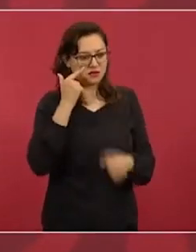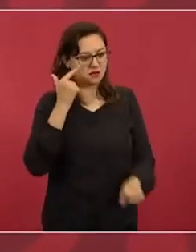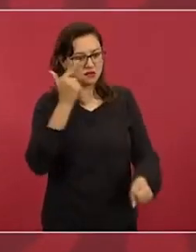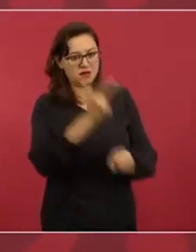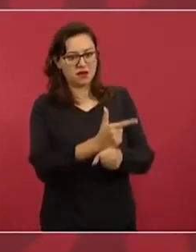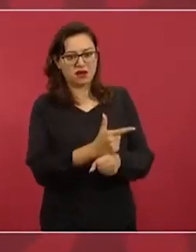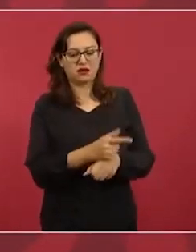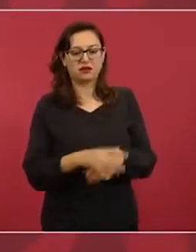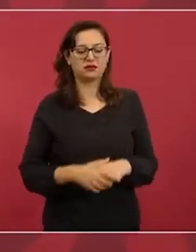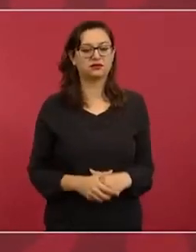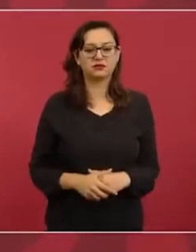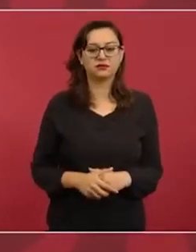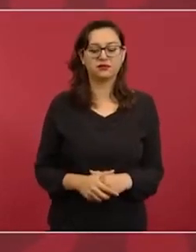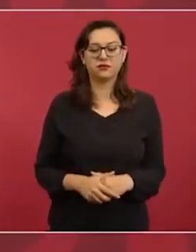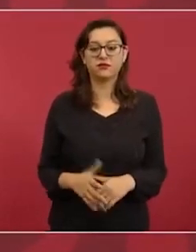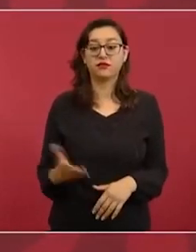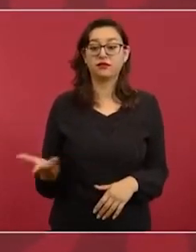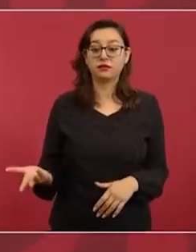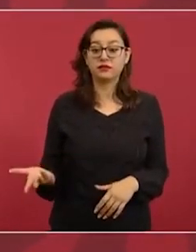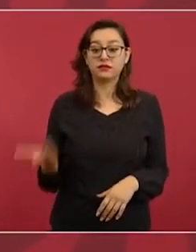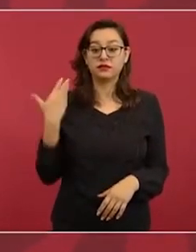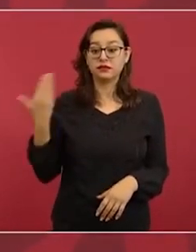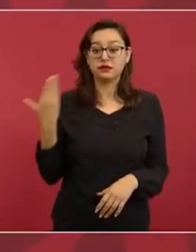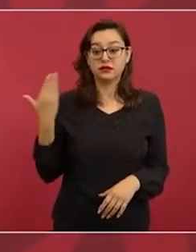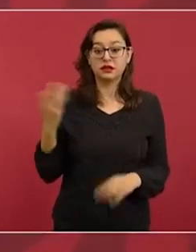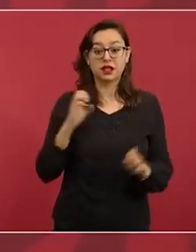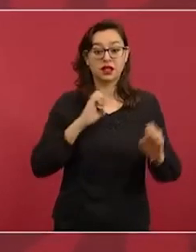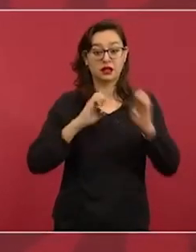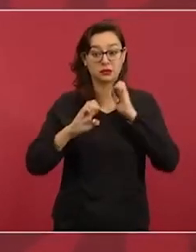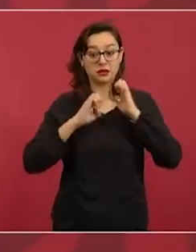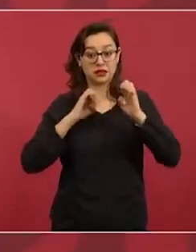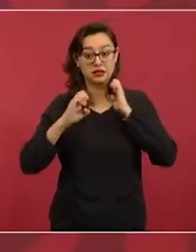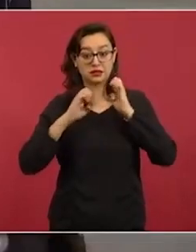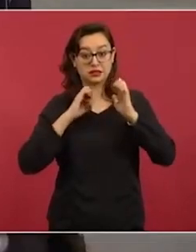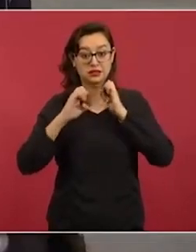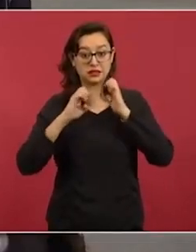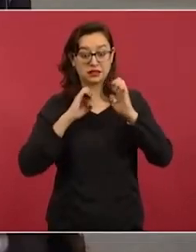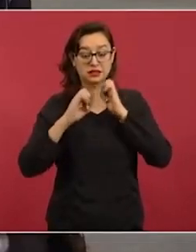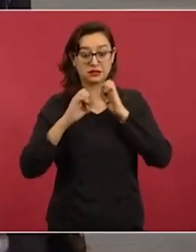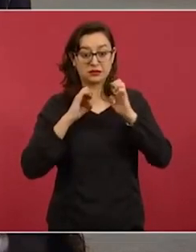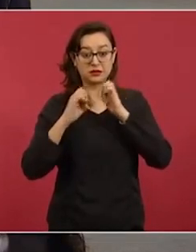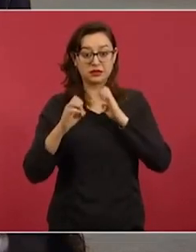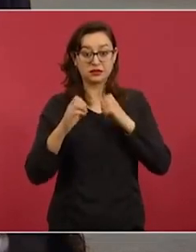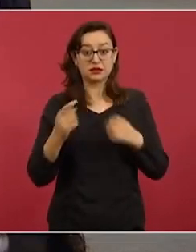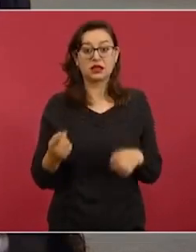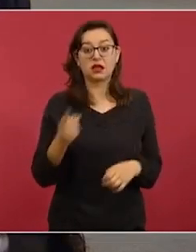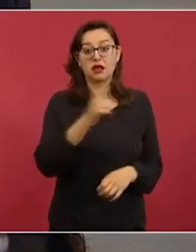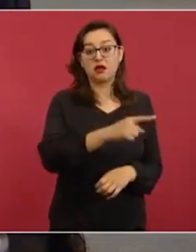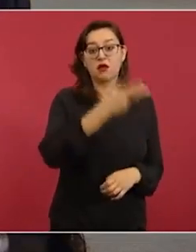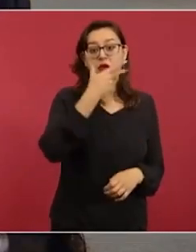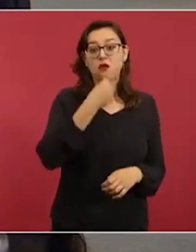Acaba de haber una entrevista, no la vi, me la comentaron, de broso